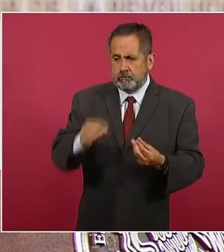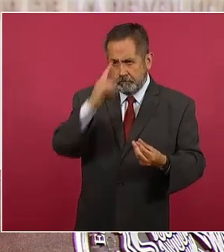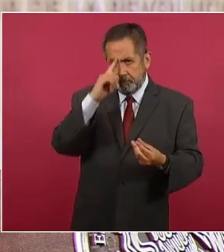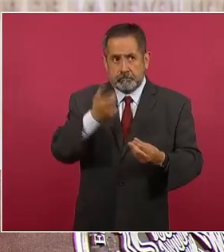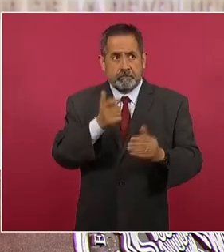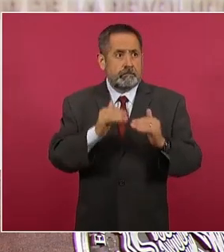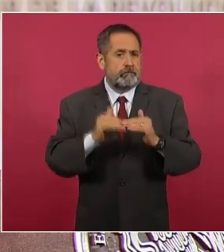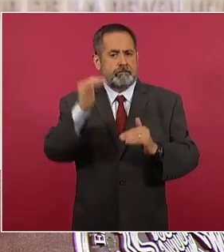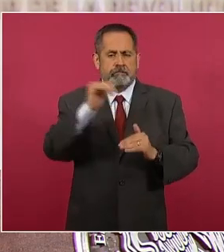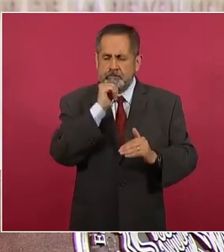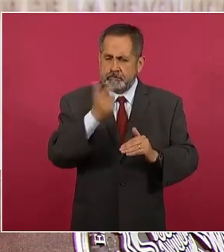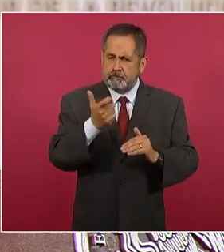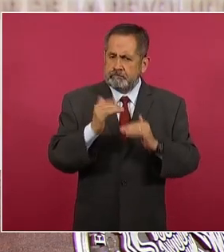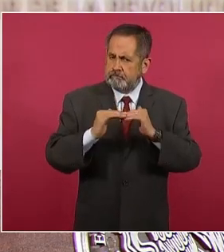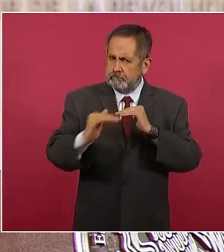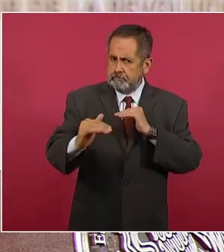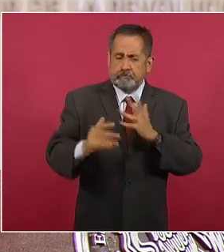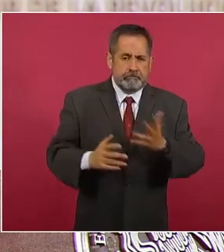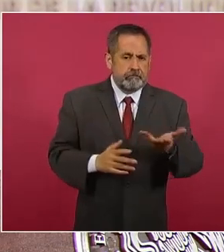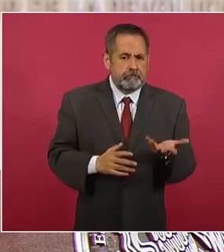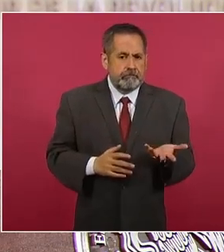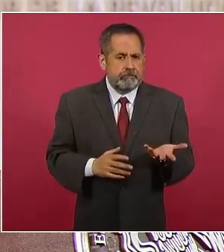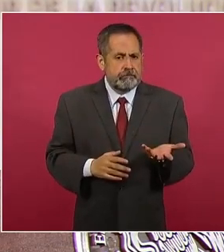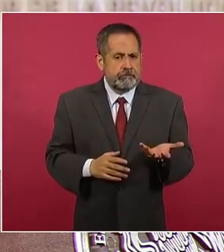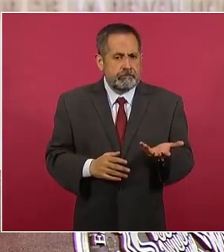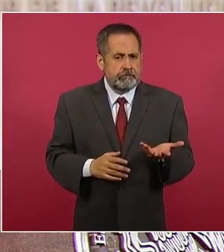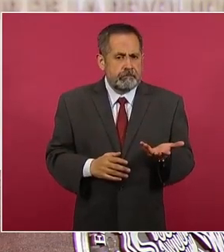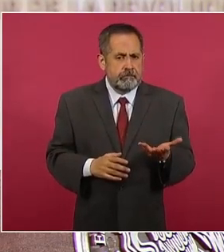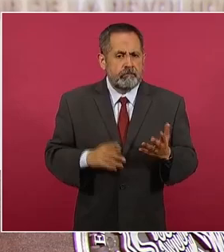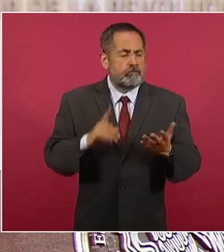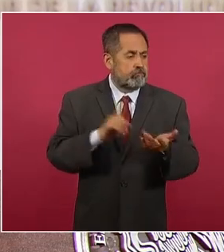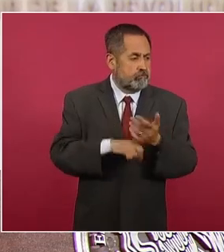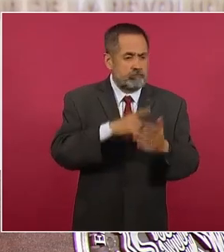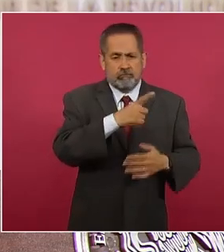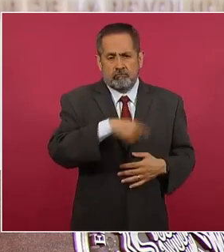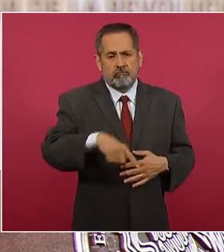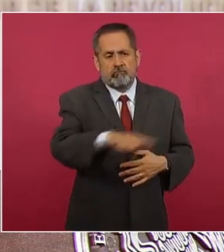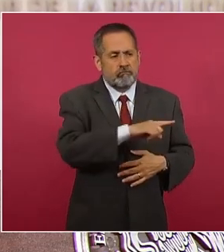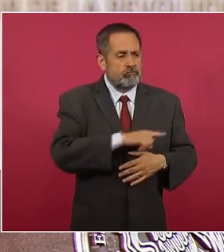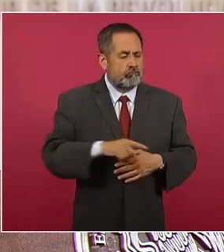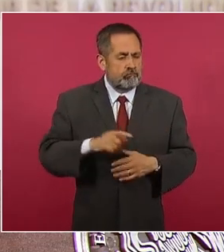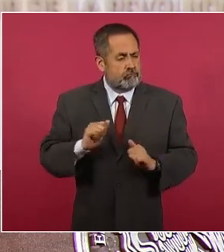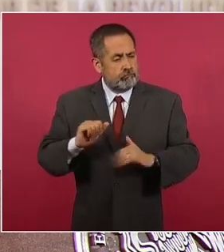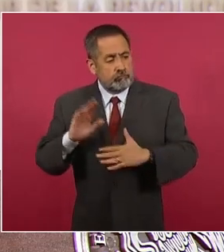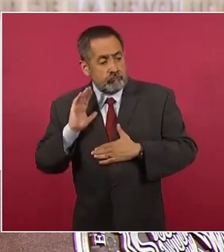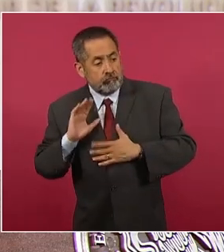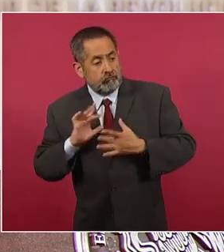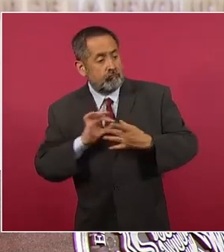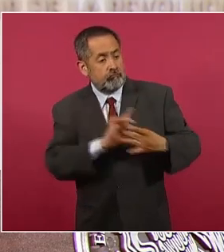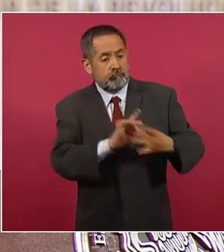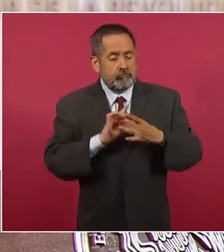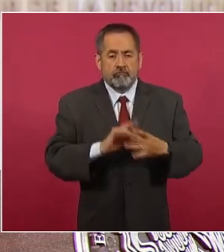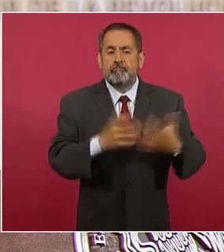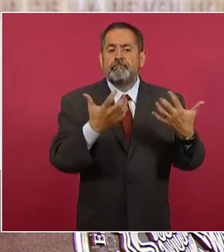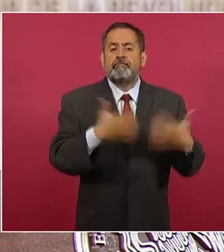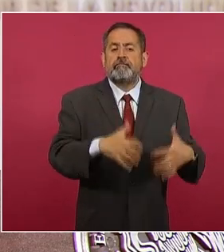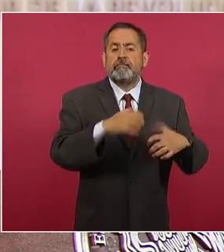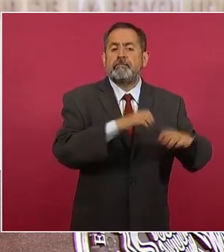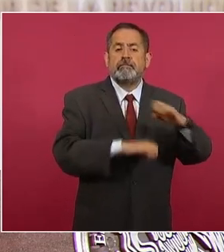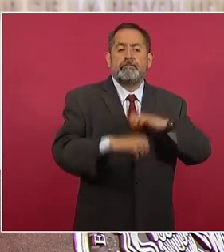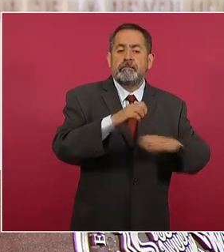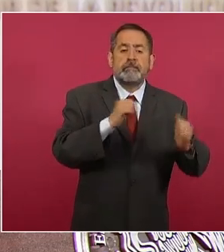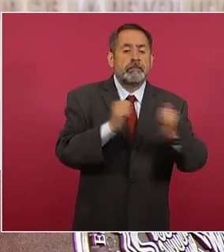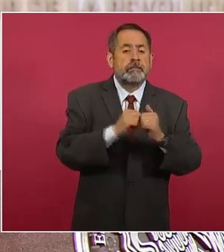que así le llamamos. Esta es una comprometida coordinación entre las empresas y el